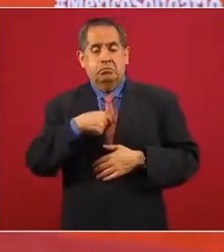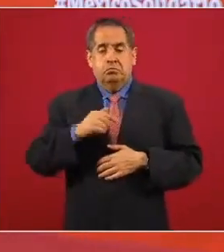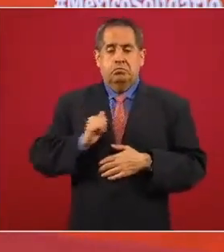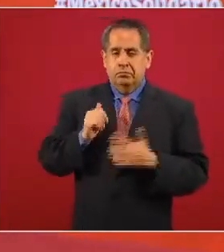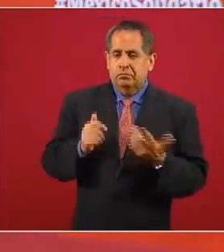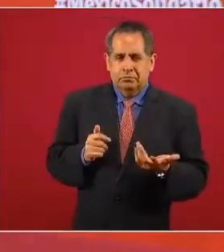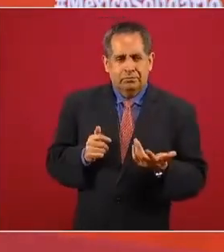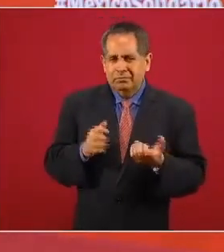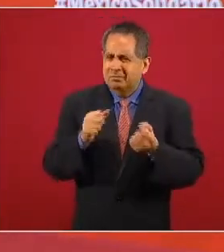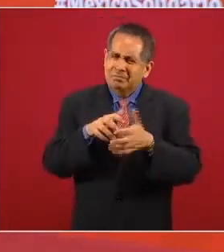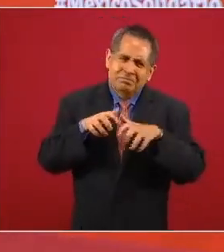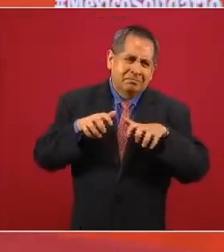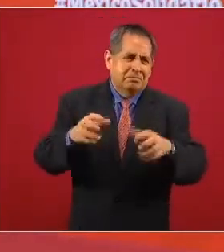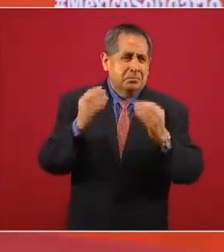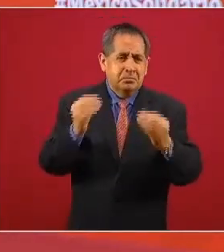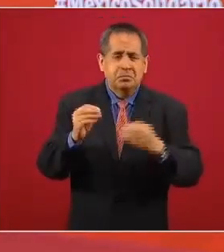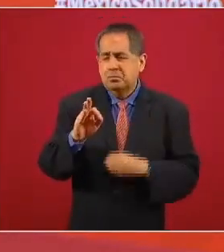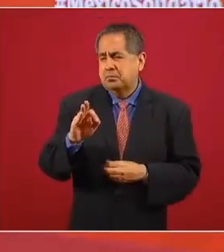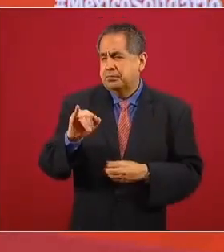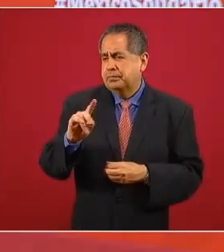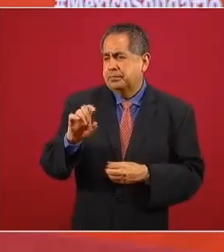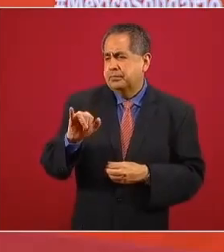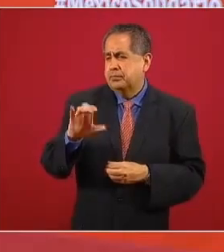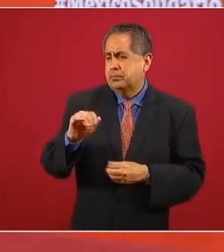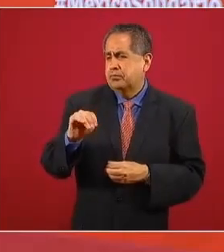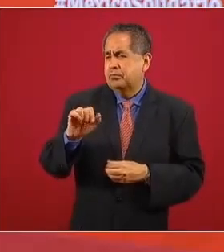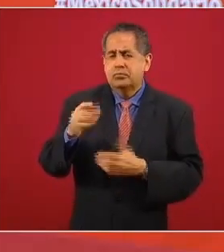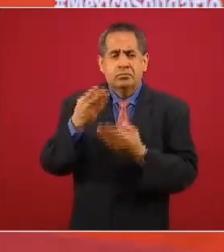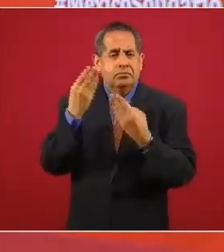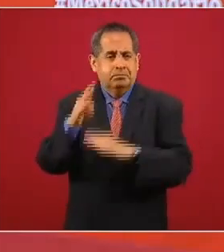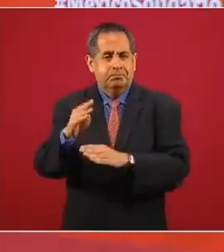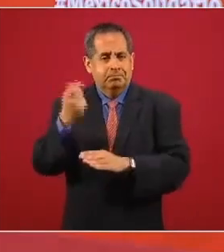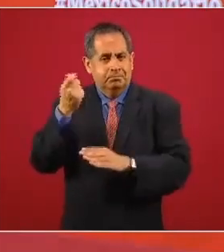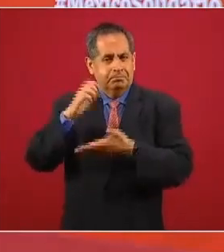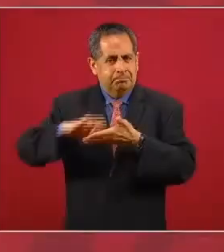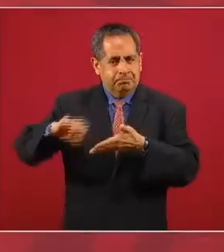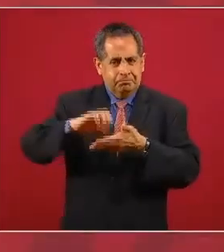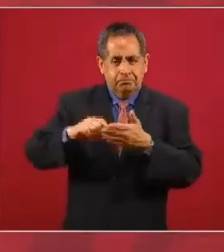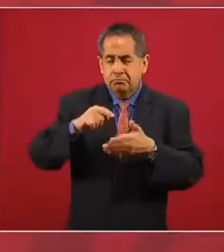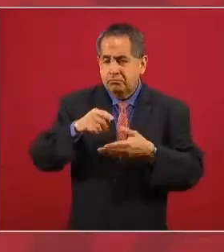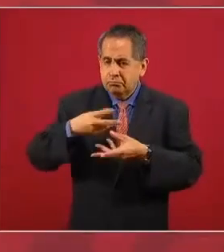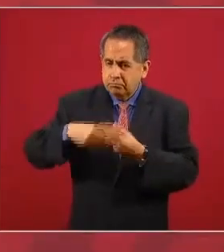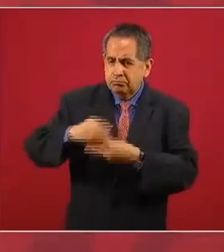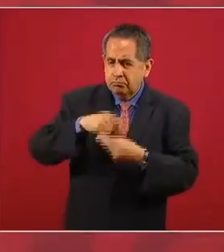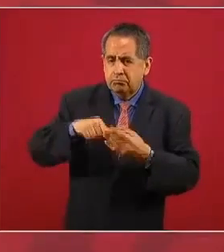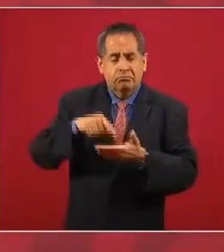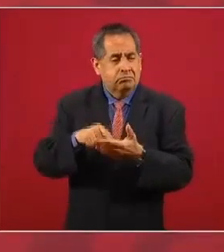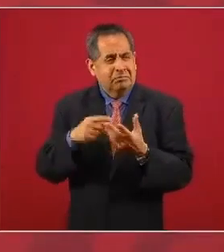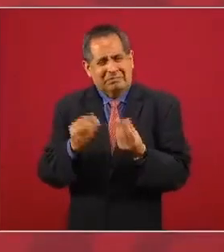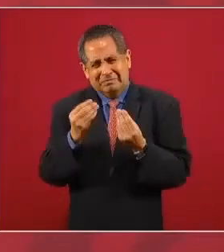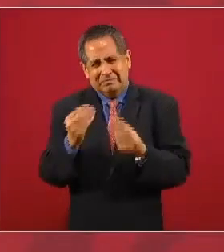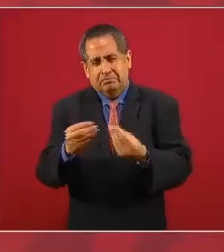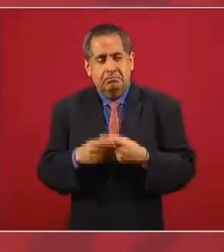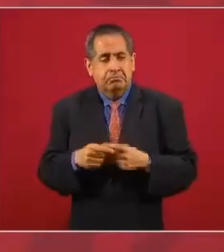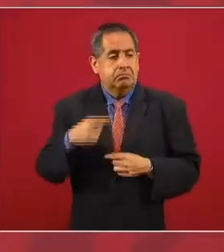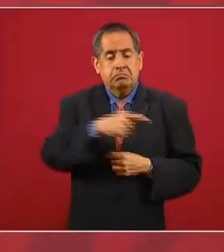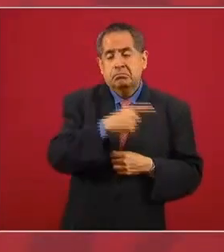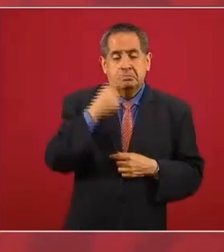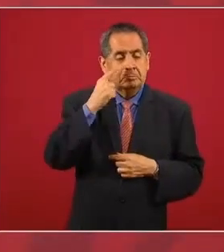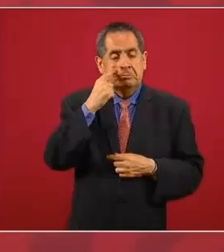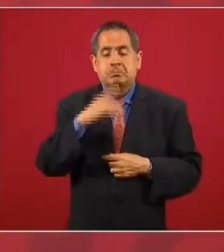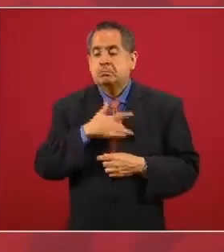cientos de fideicomisos donde se manejan los recursos de manera discrecional,